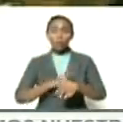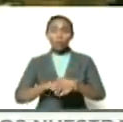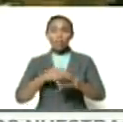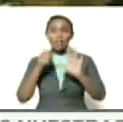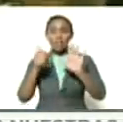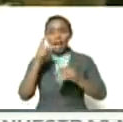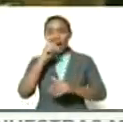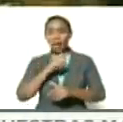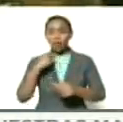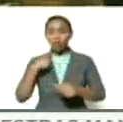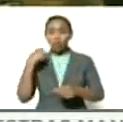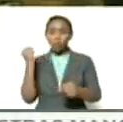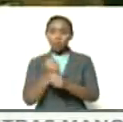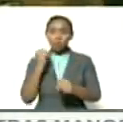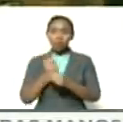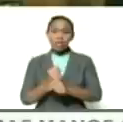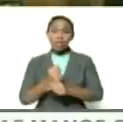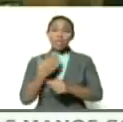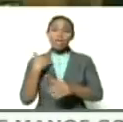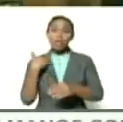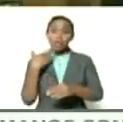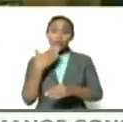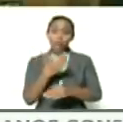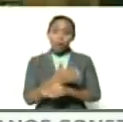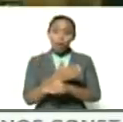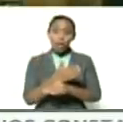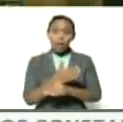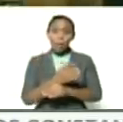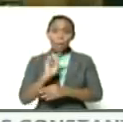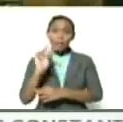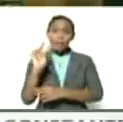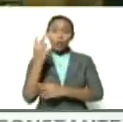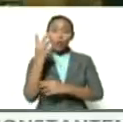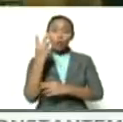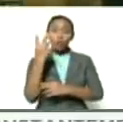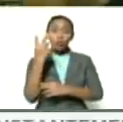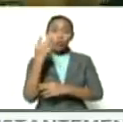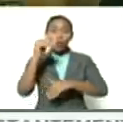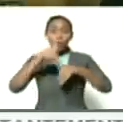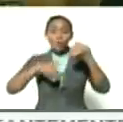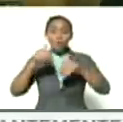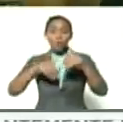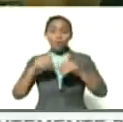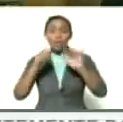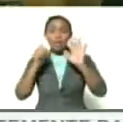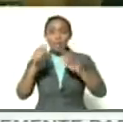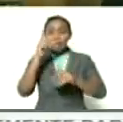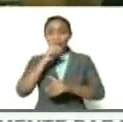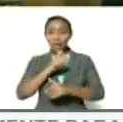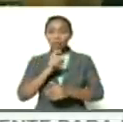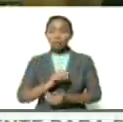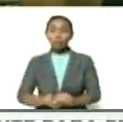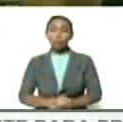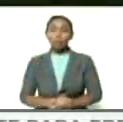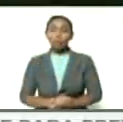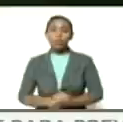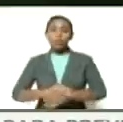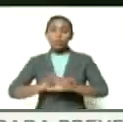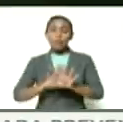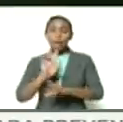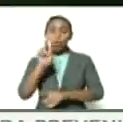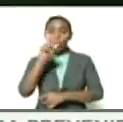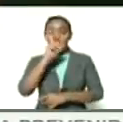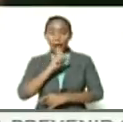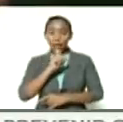años y voy para el segundo periodo electo por el pueblo de 6 años ya llevo dos